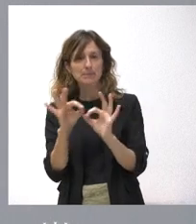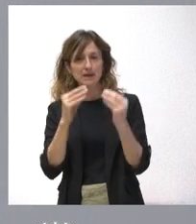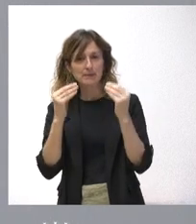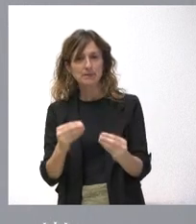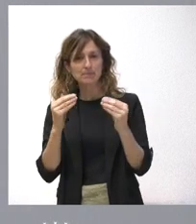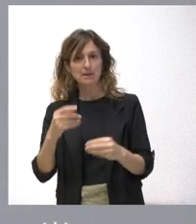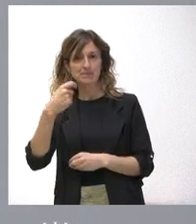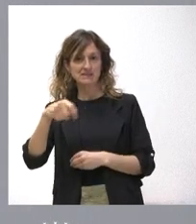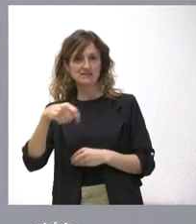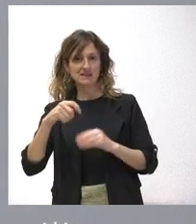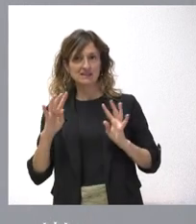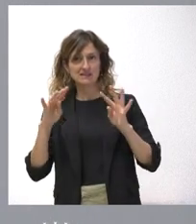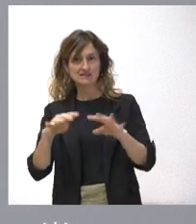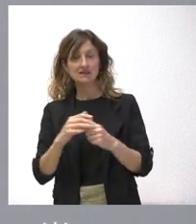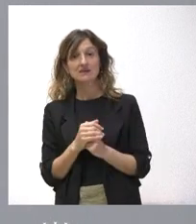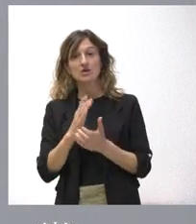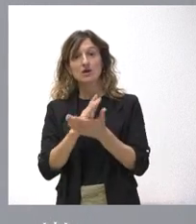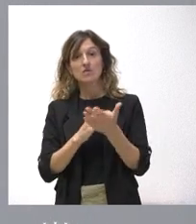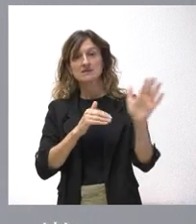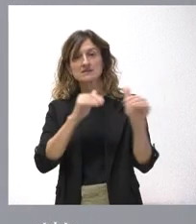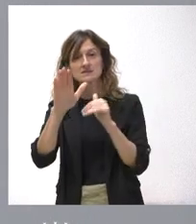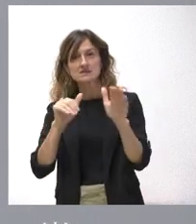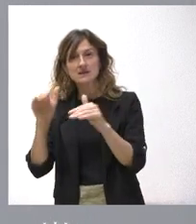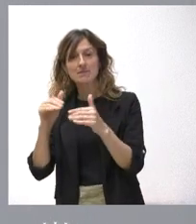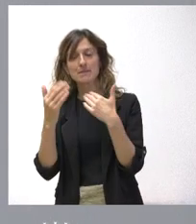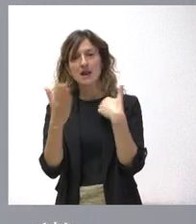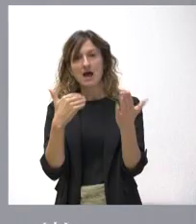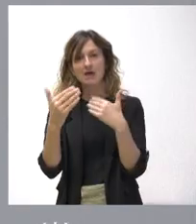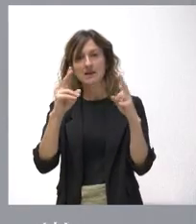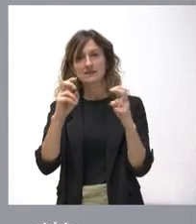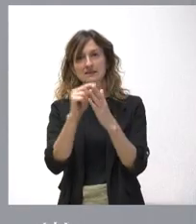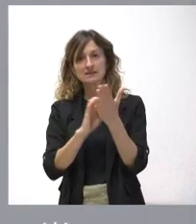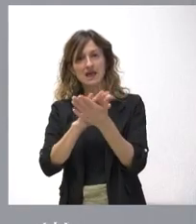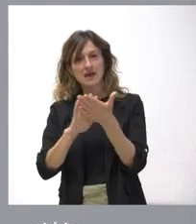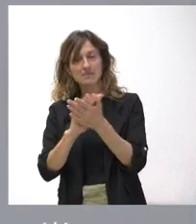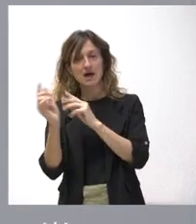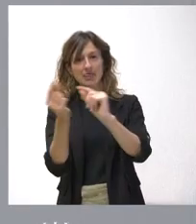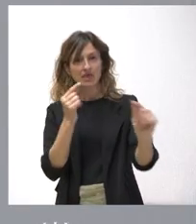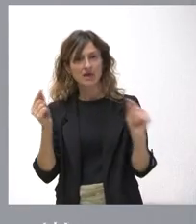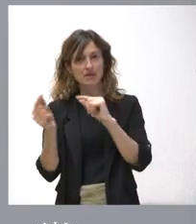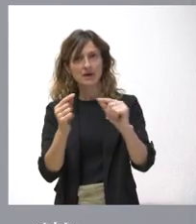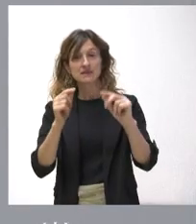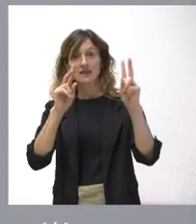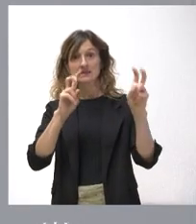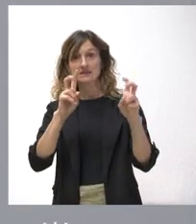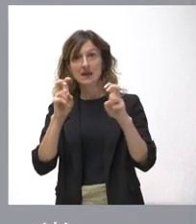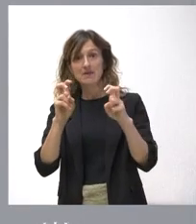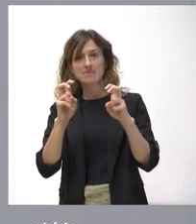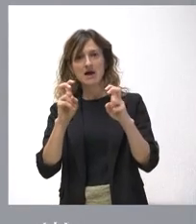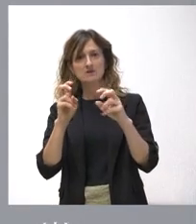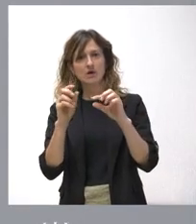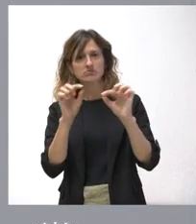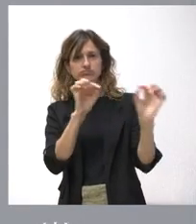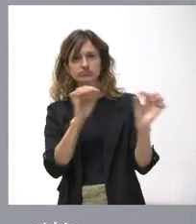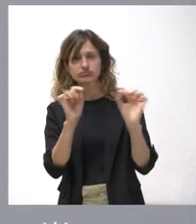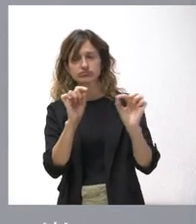conferencia de presidentes y, por lo tanto, que convoque a las comunidades autónomas para abordar estas cuestiones, para debatir sobre ellas, para que estos temas lleguen lo más avanzados, lo